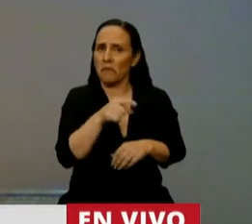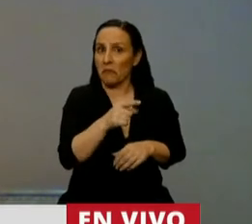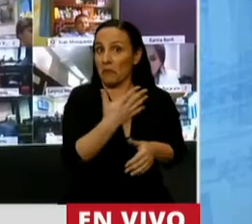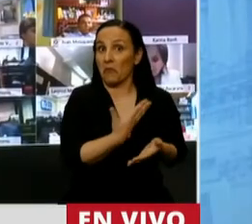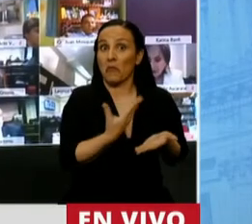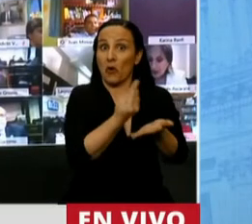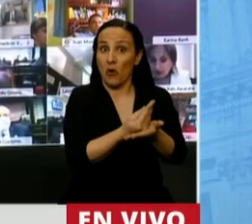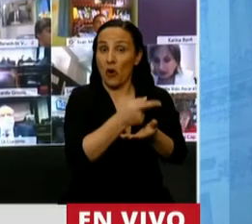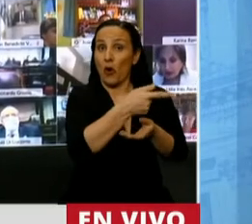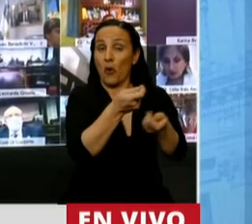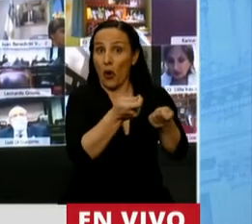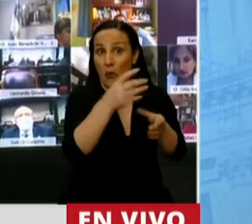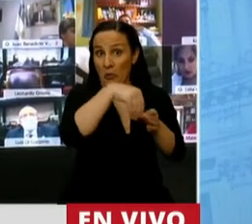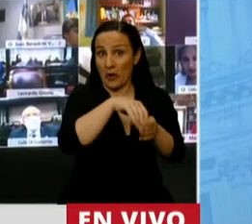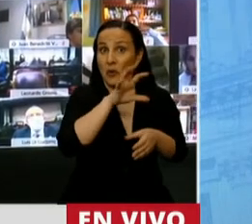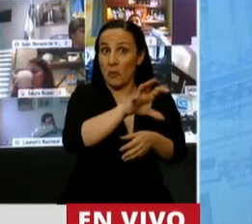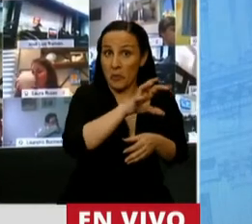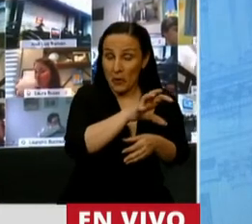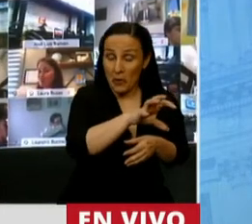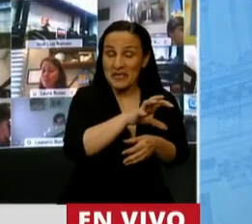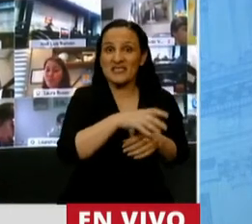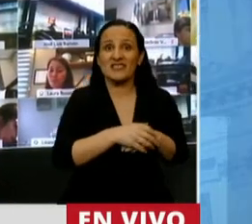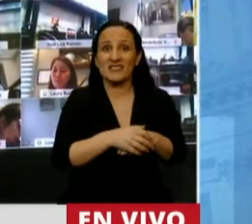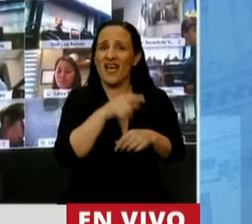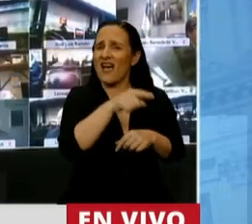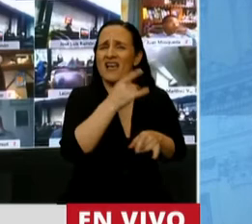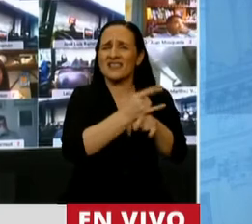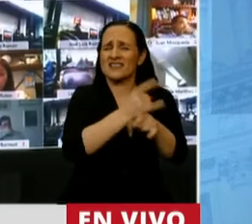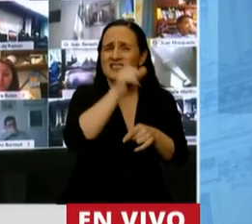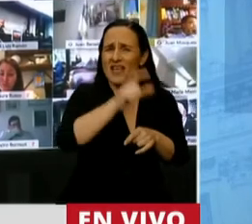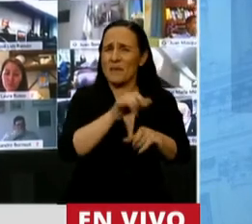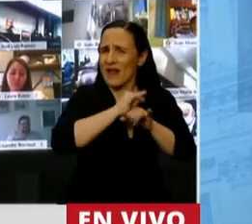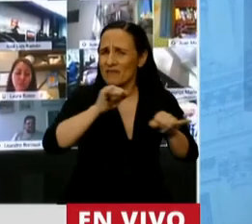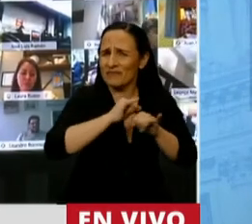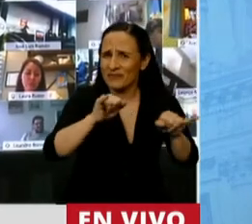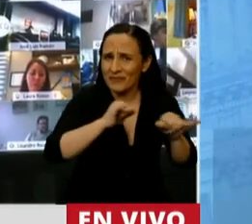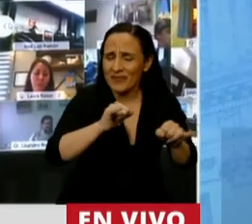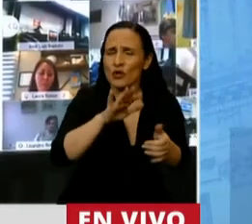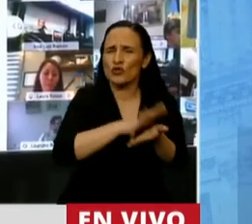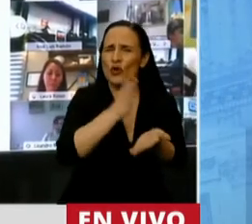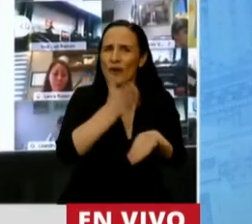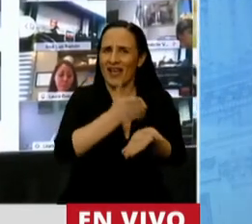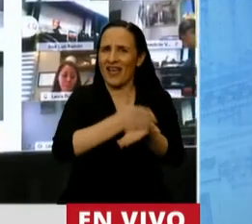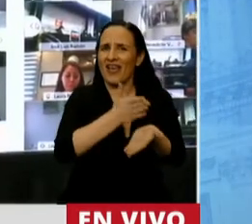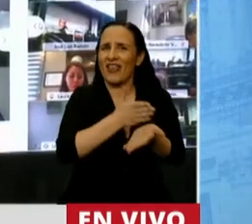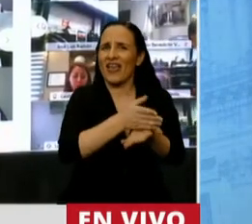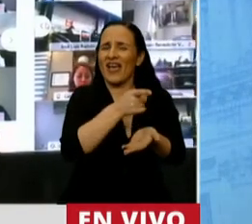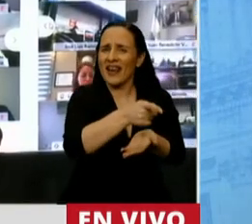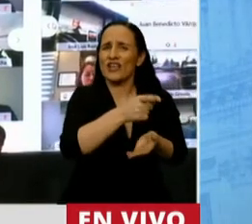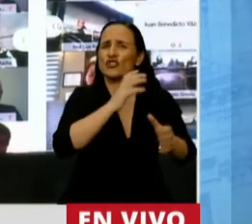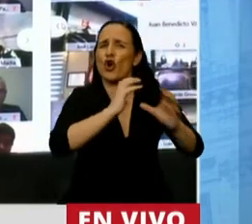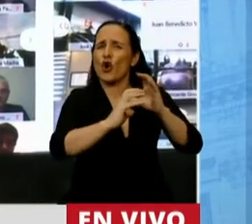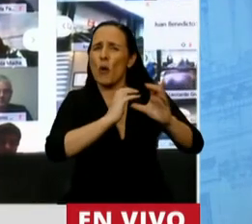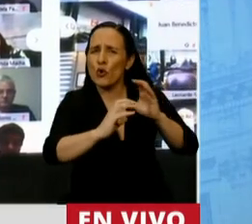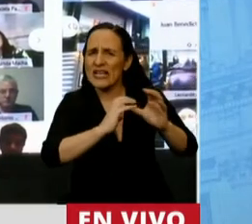gobernabilidad, institucionalidad, una de las cosas que pregona permanentemente tiene que ver con el derecho a la comunicación y con el